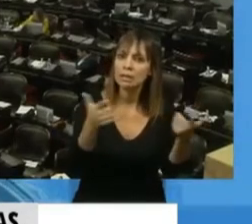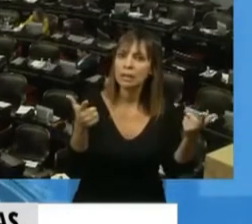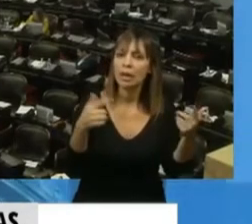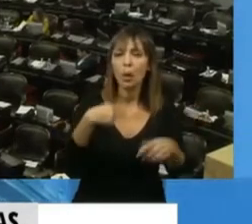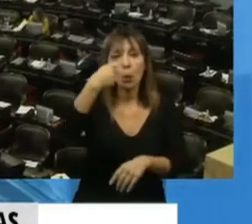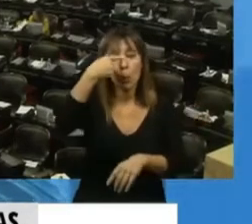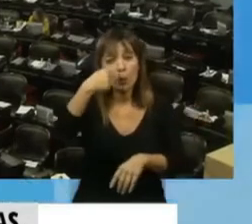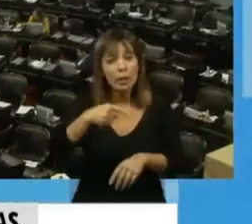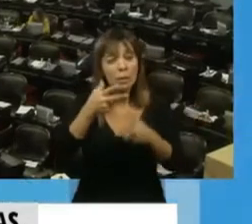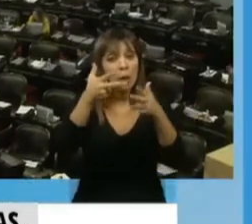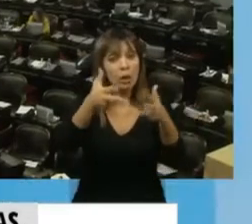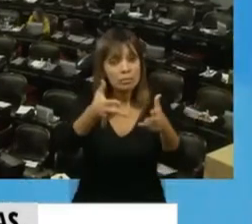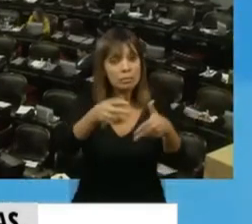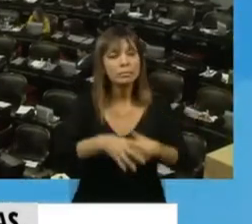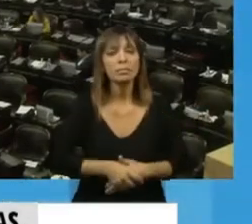con esto.